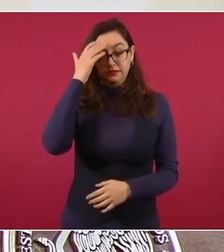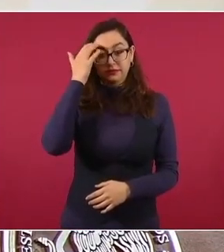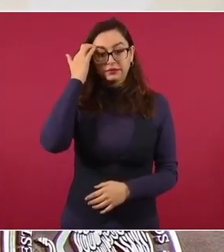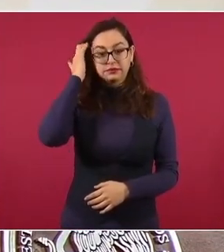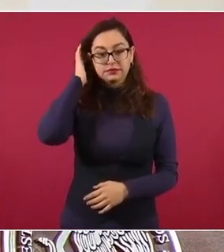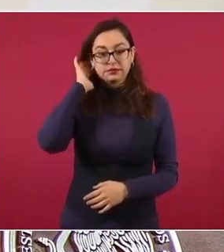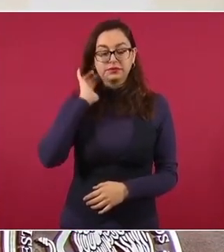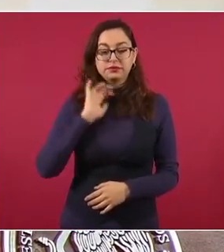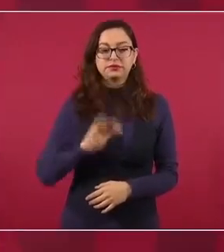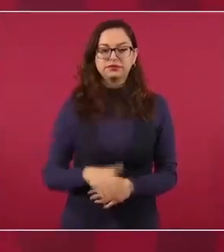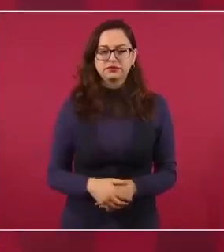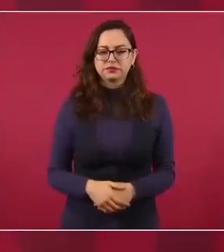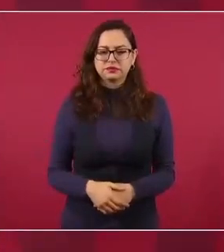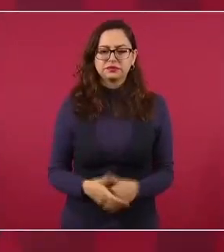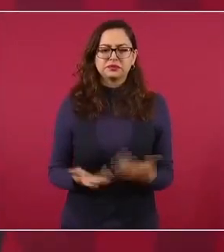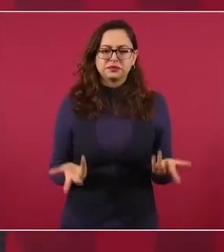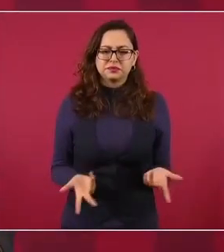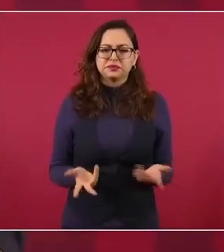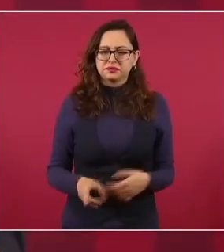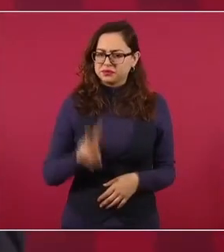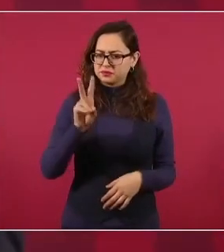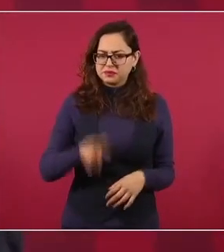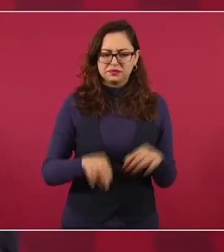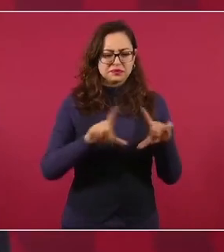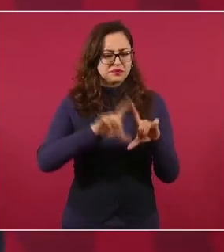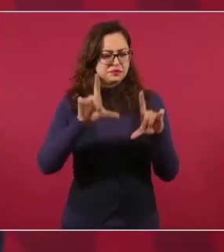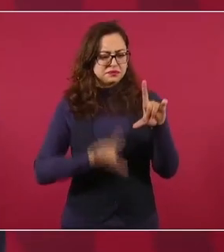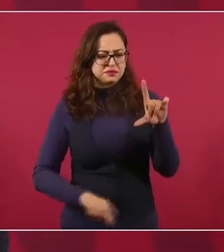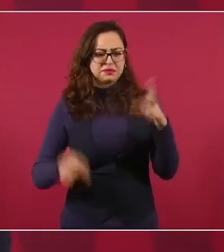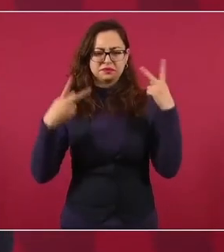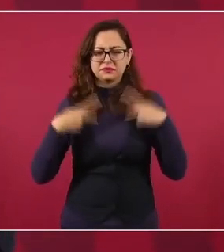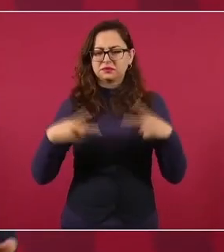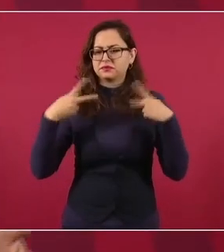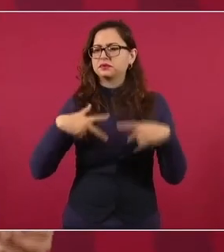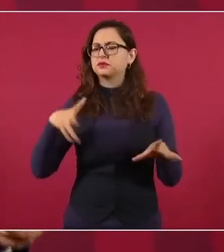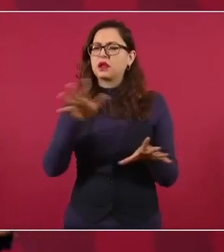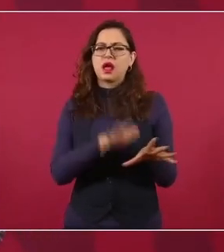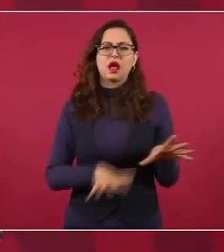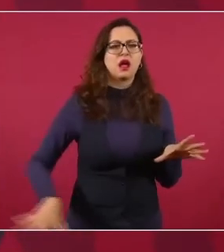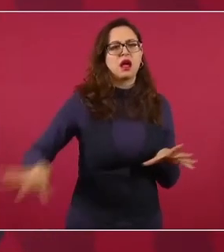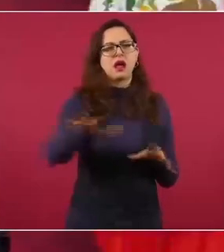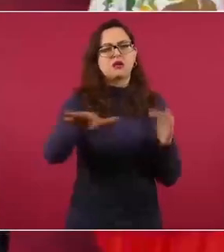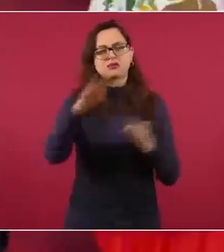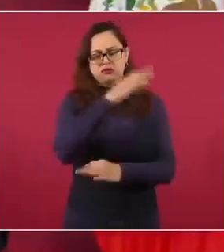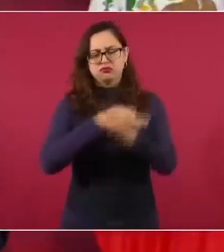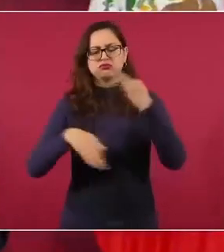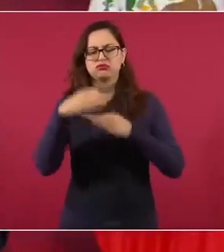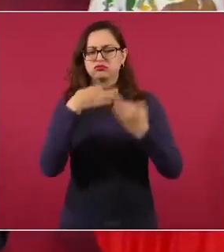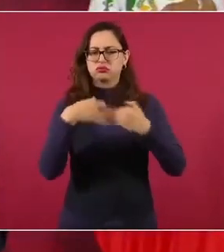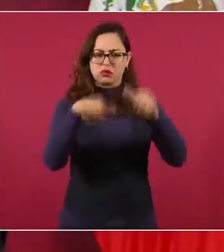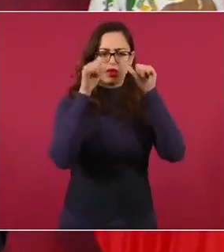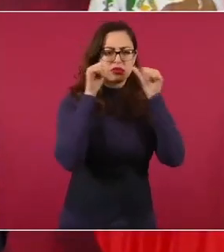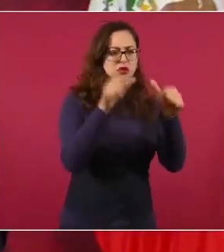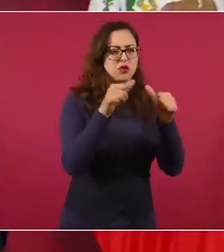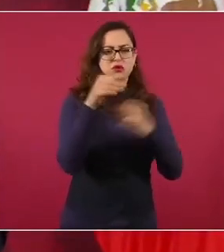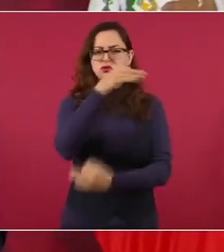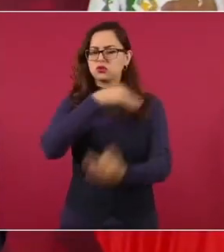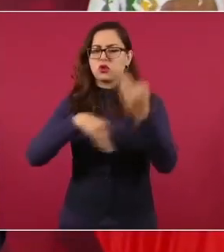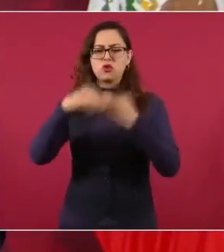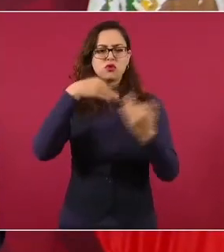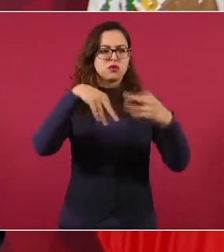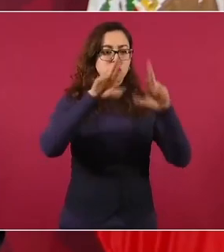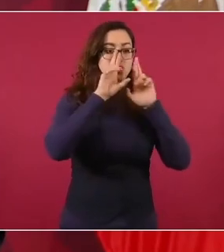Se atiende a todos, se escucha a todos, se respeta a todos, pero se le da preferencia a los pobres